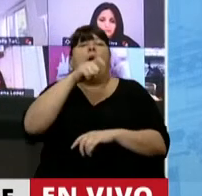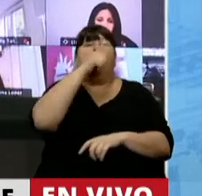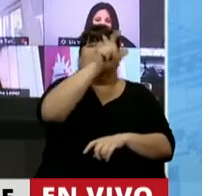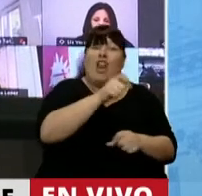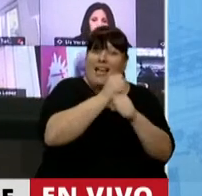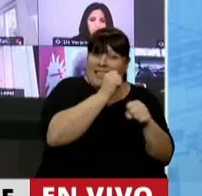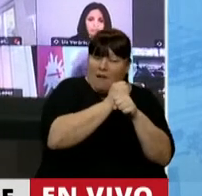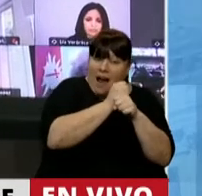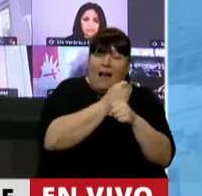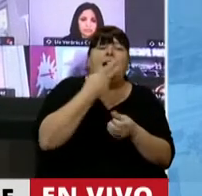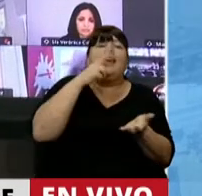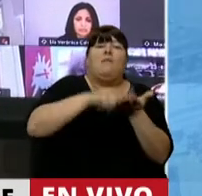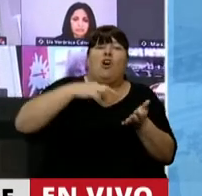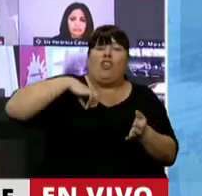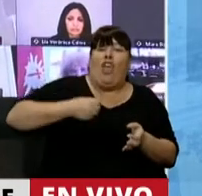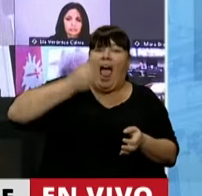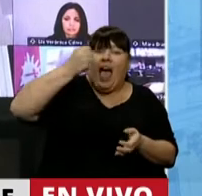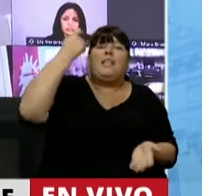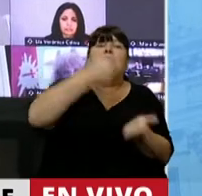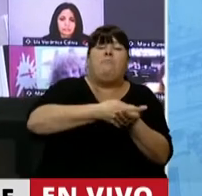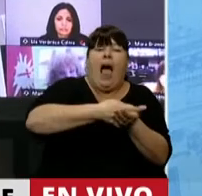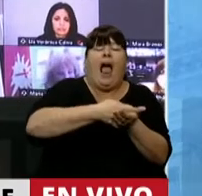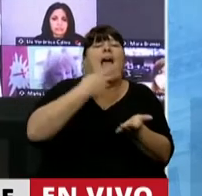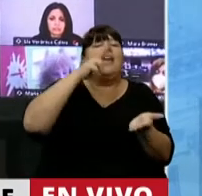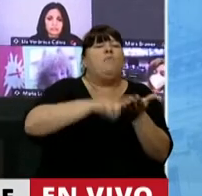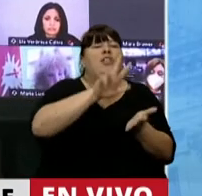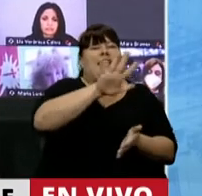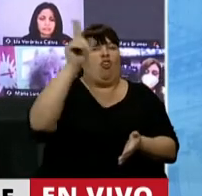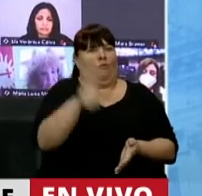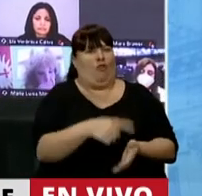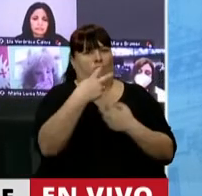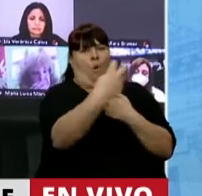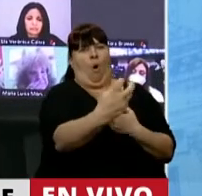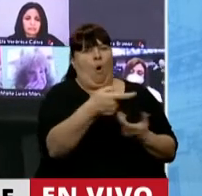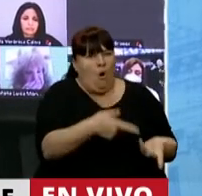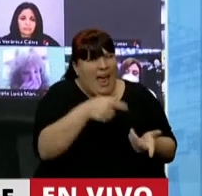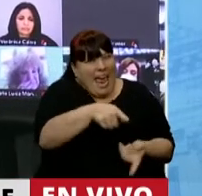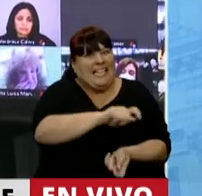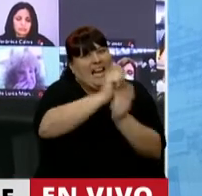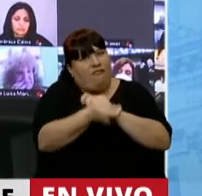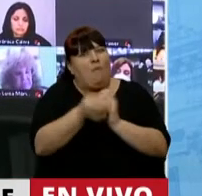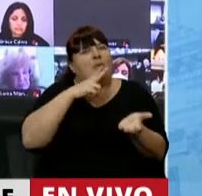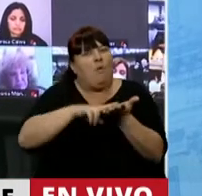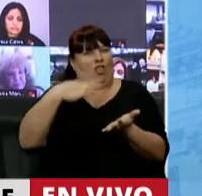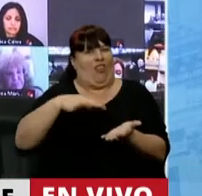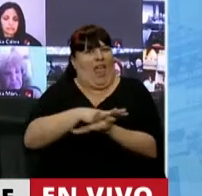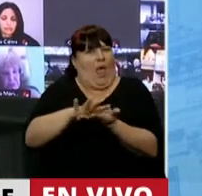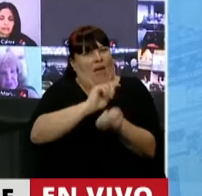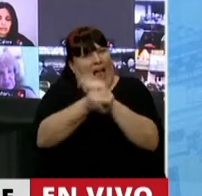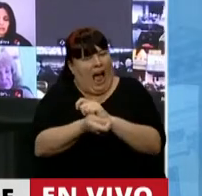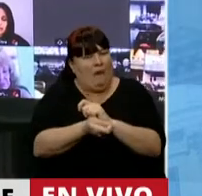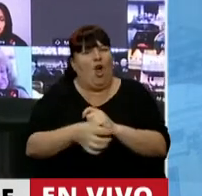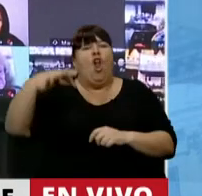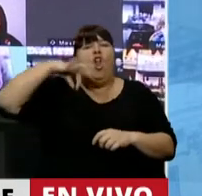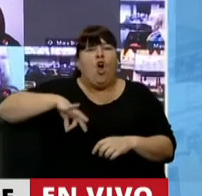paga el impuesto a la ganancia, que tributa el 35%. Esa es la reforma impositiva que tenemos que hacer. Los